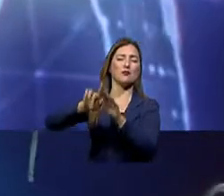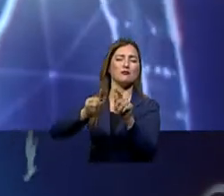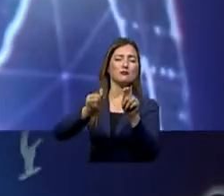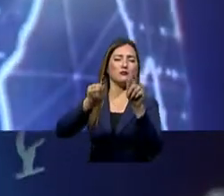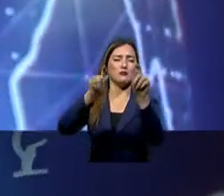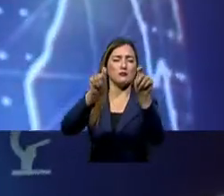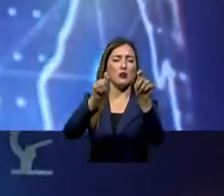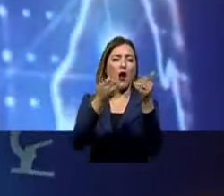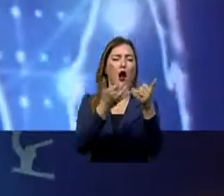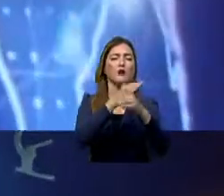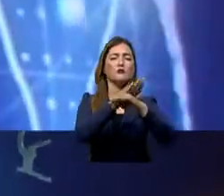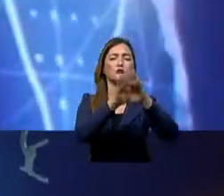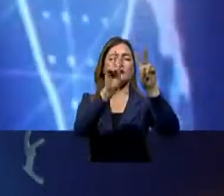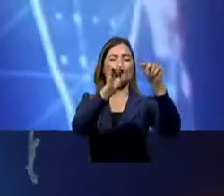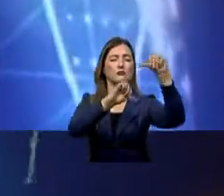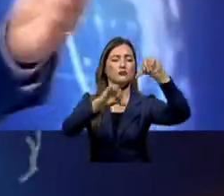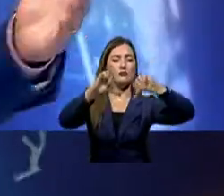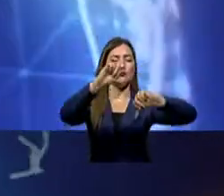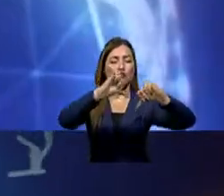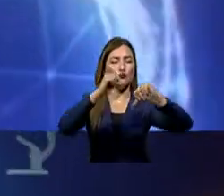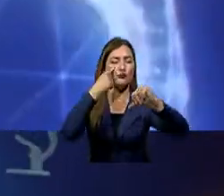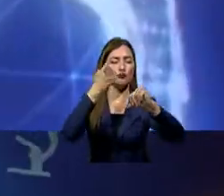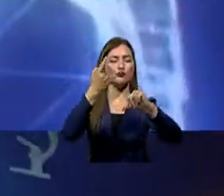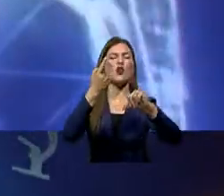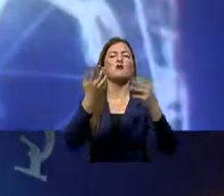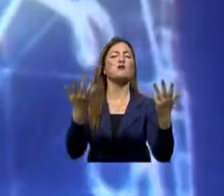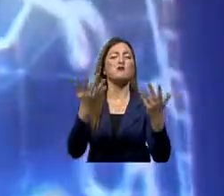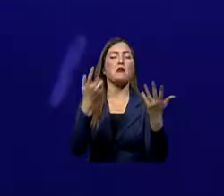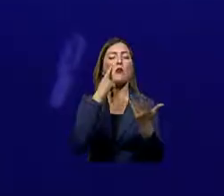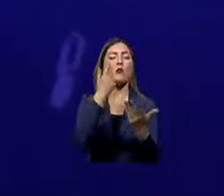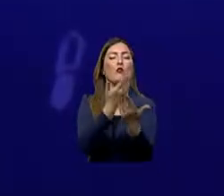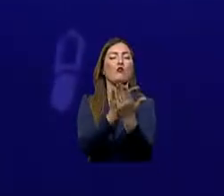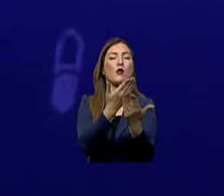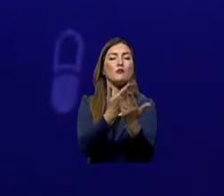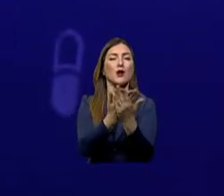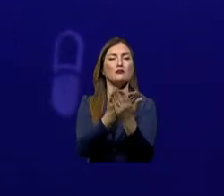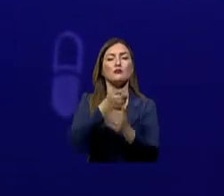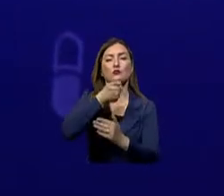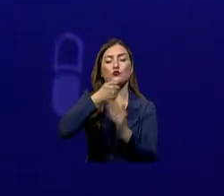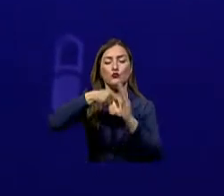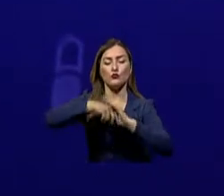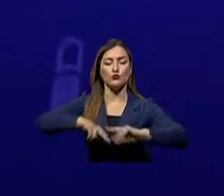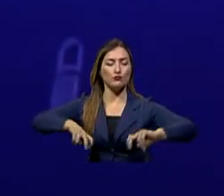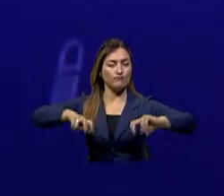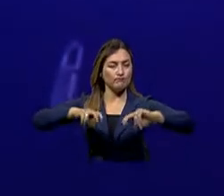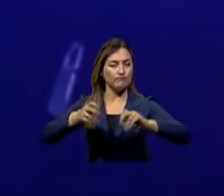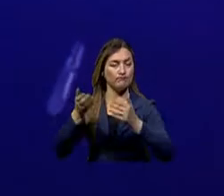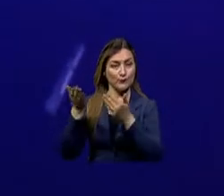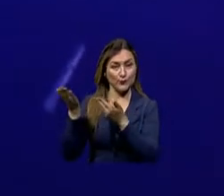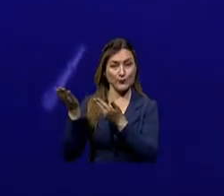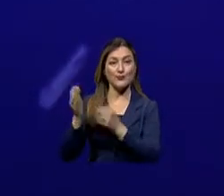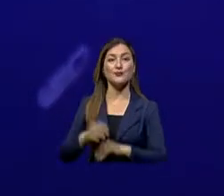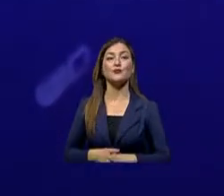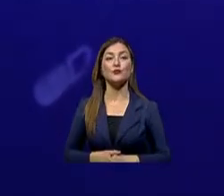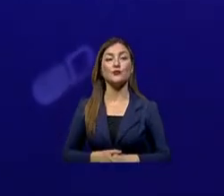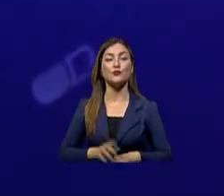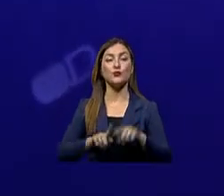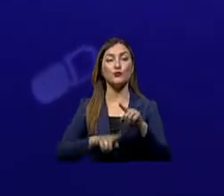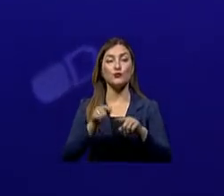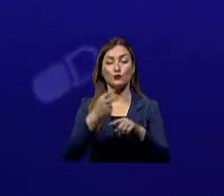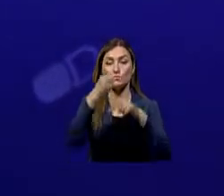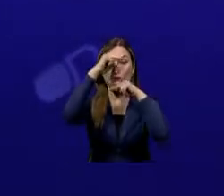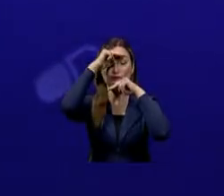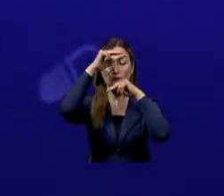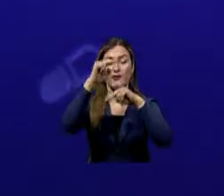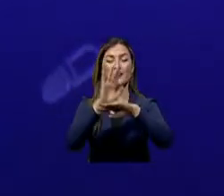evidencia. Y también desde la parte periodística con Michelle Villasís. Esteban, amigos televidentes, bienvenidos. Hoy conoceremos